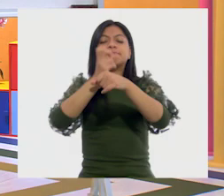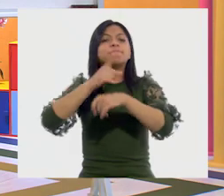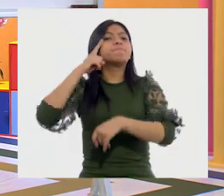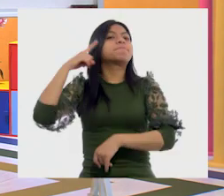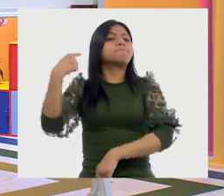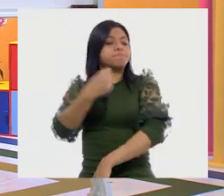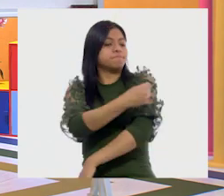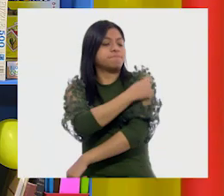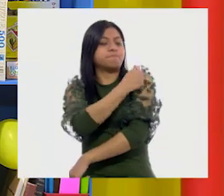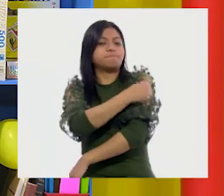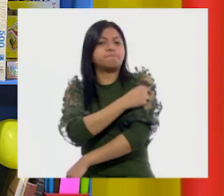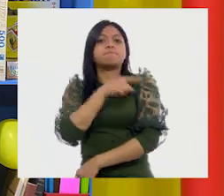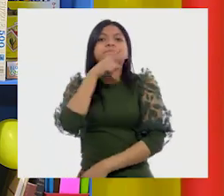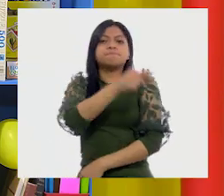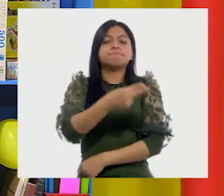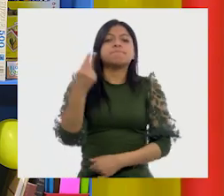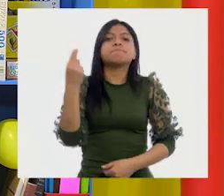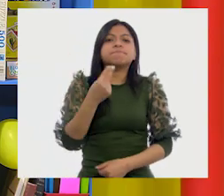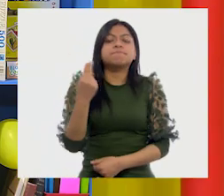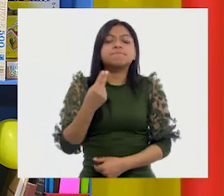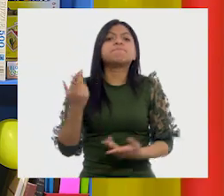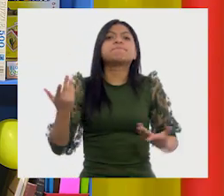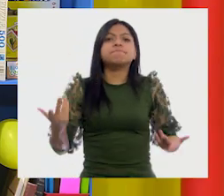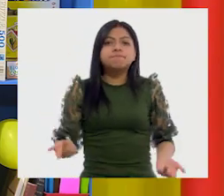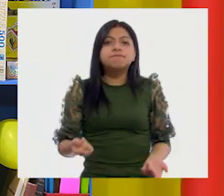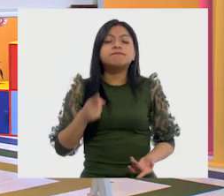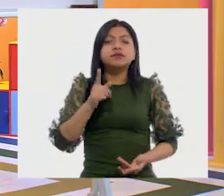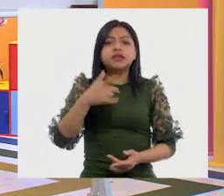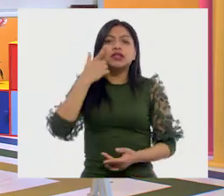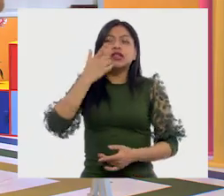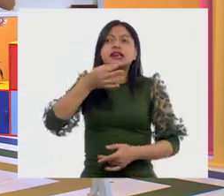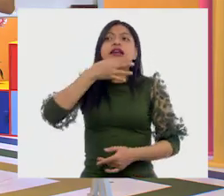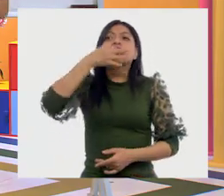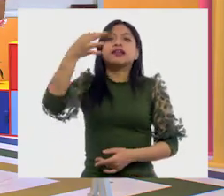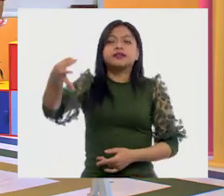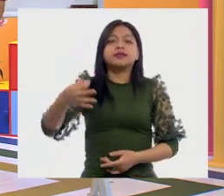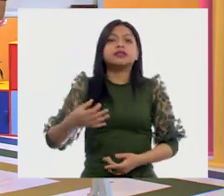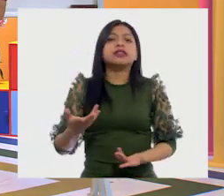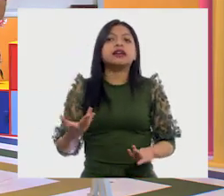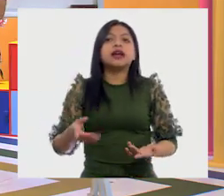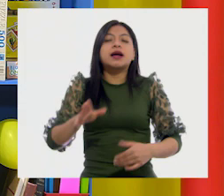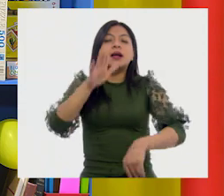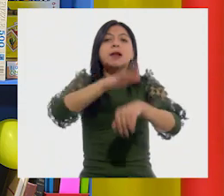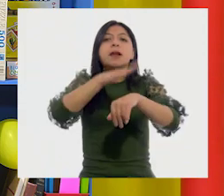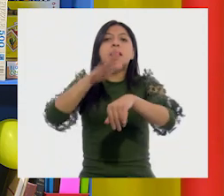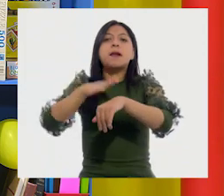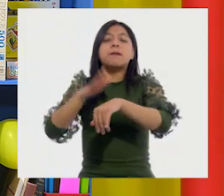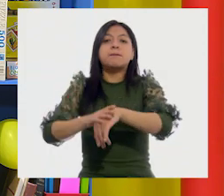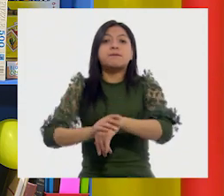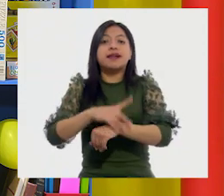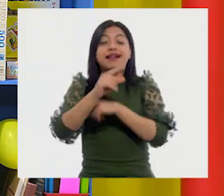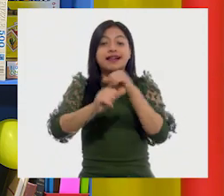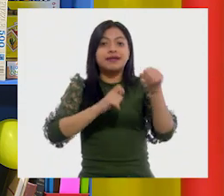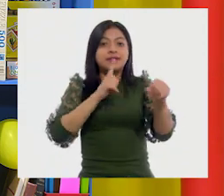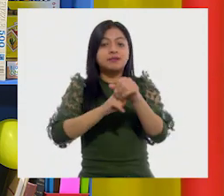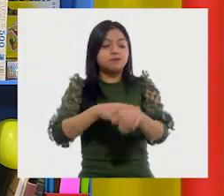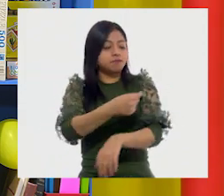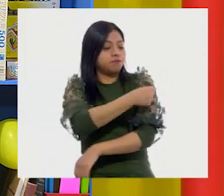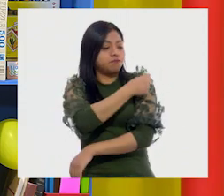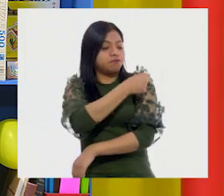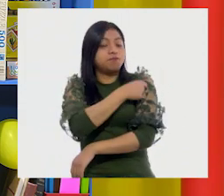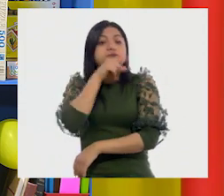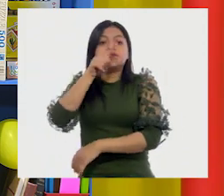Ajá. Que necesitaría también, si quiero vacunar animales. ¡Oh! Animales.